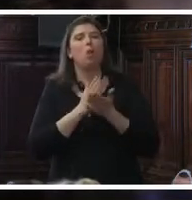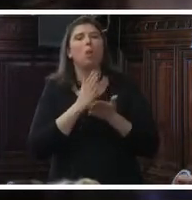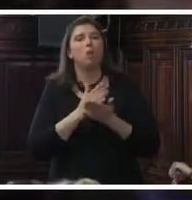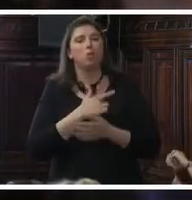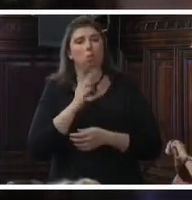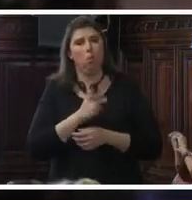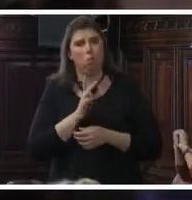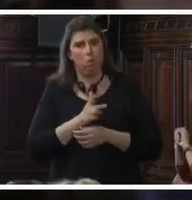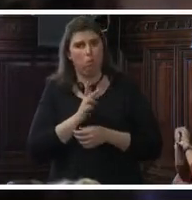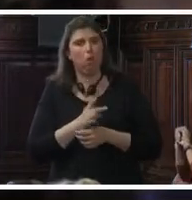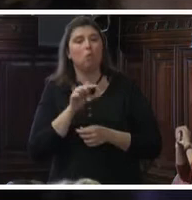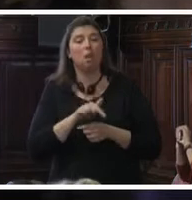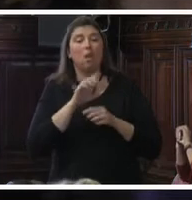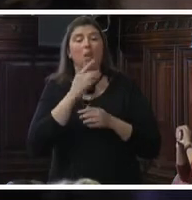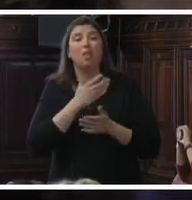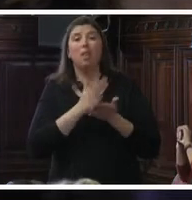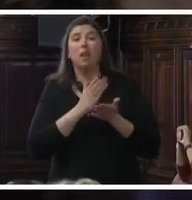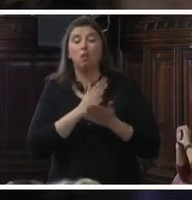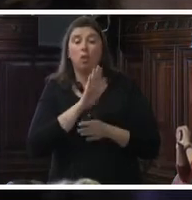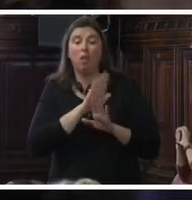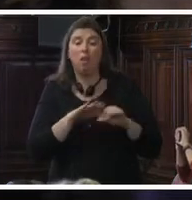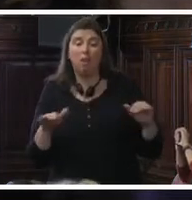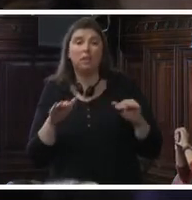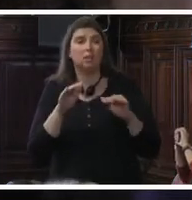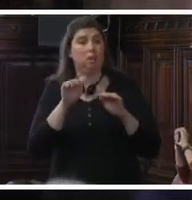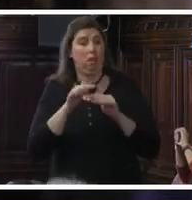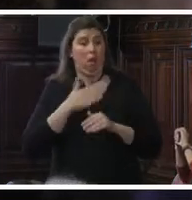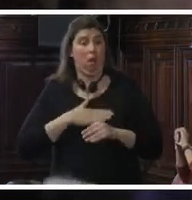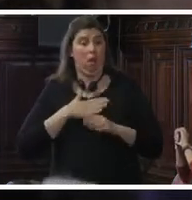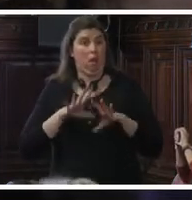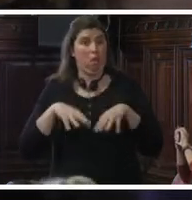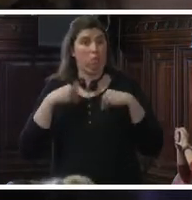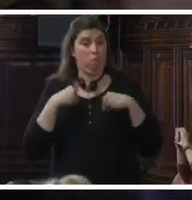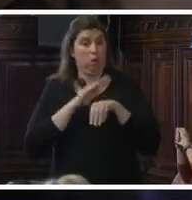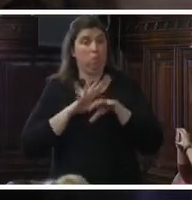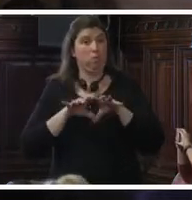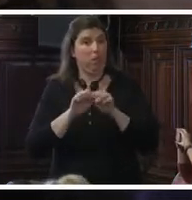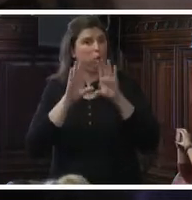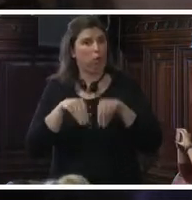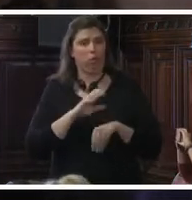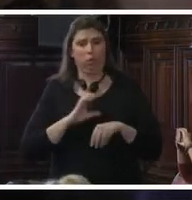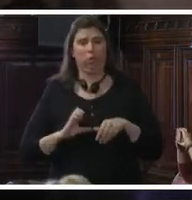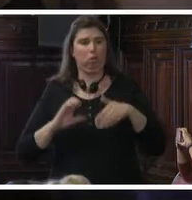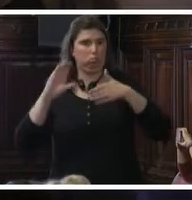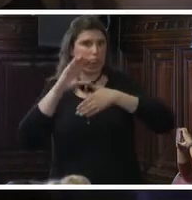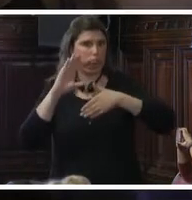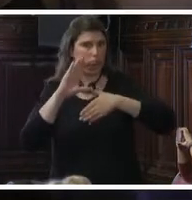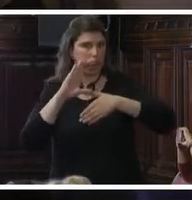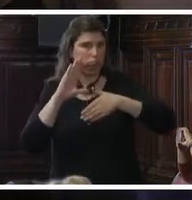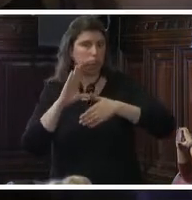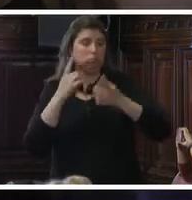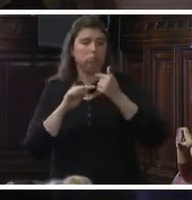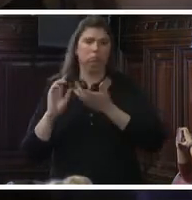ratificada por todos los Estados latinoamericanos. Consideramos que una clara expresión de esto último es la escasa inversión